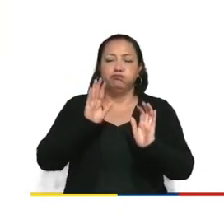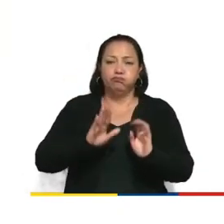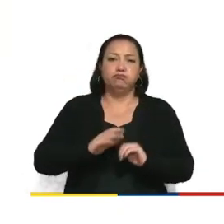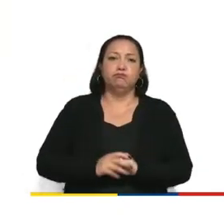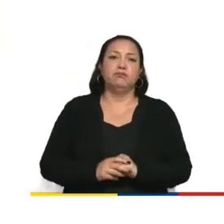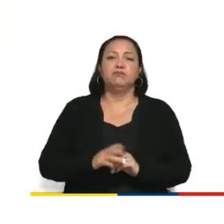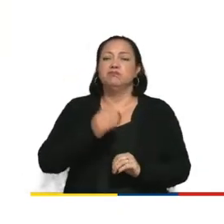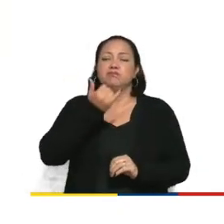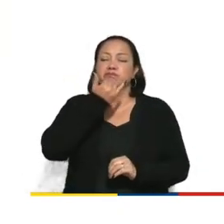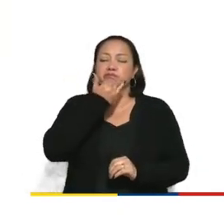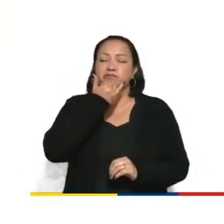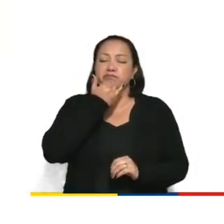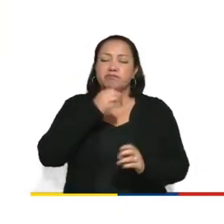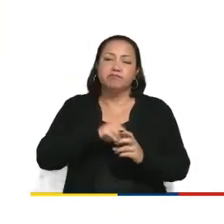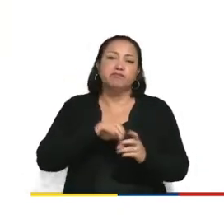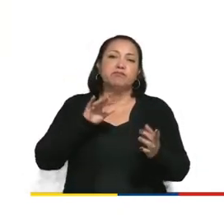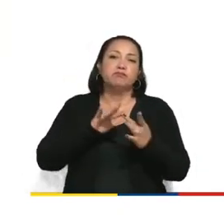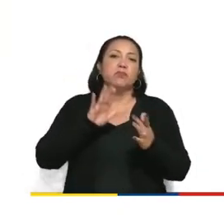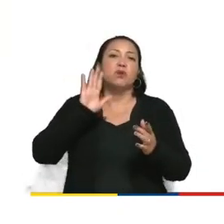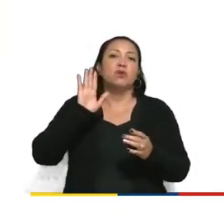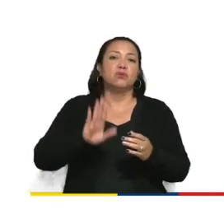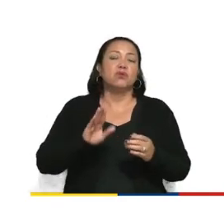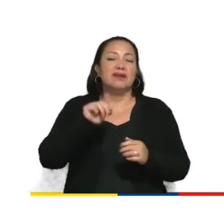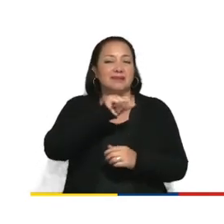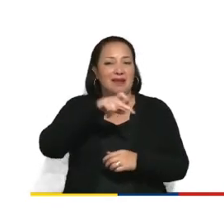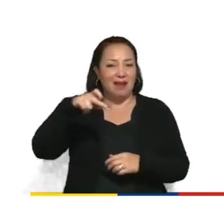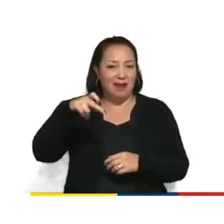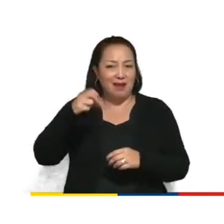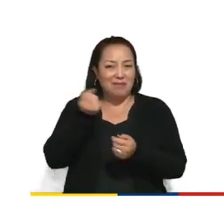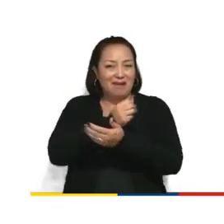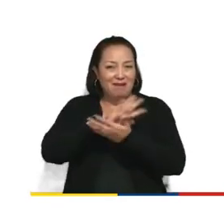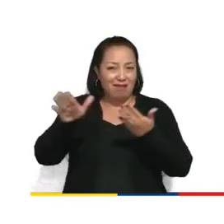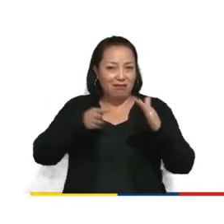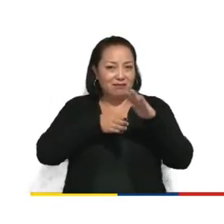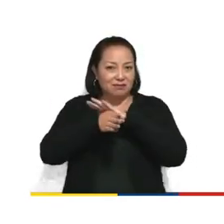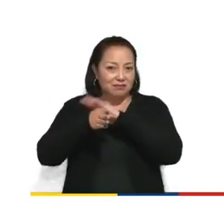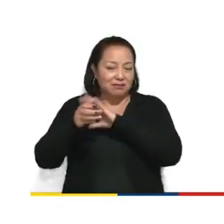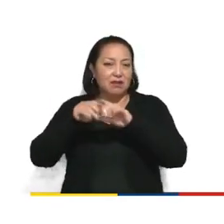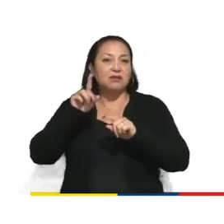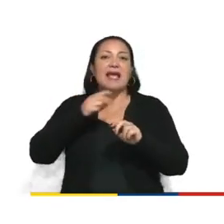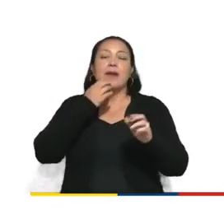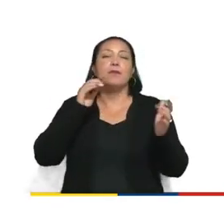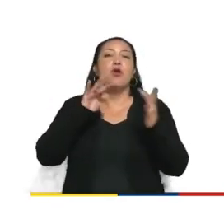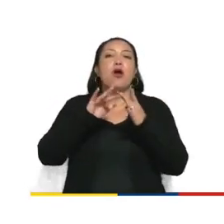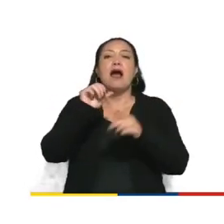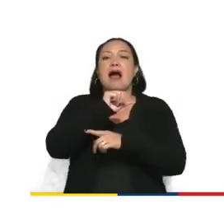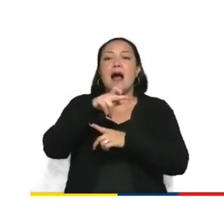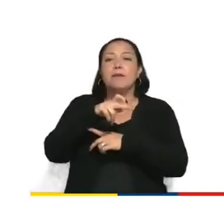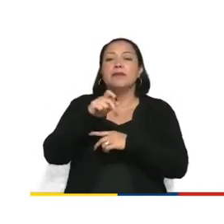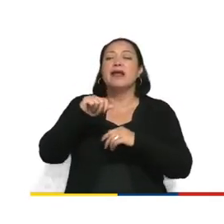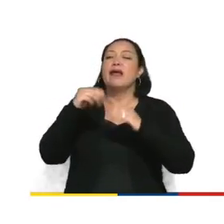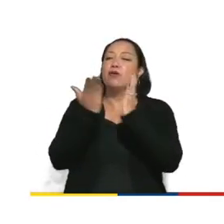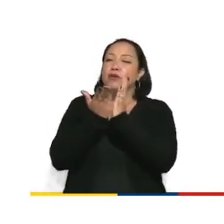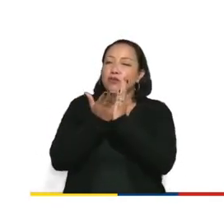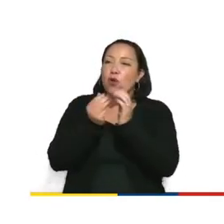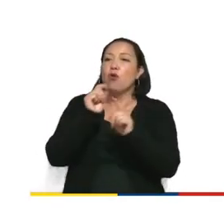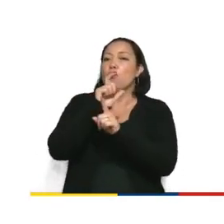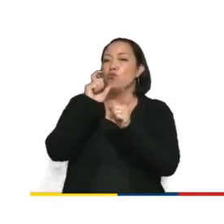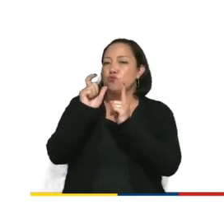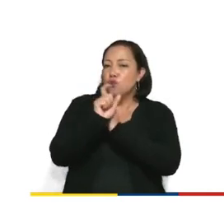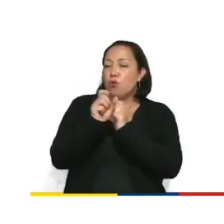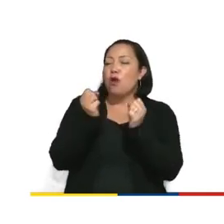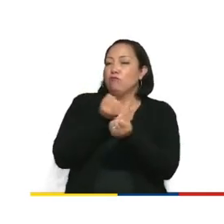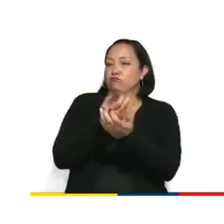¿qué está pasando con las aplicaciones basadas en la educación, en la cultura, el pluralismo de los medios?